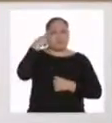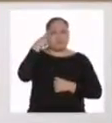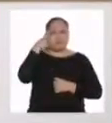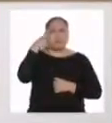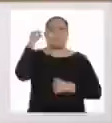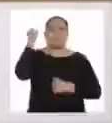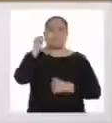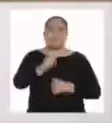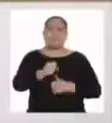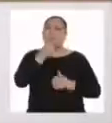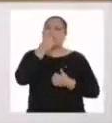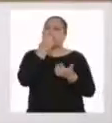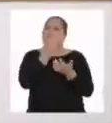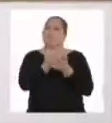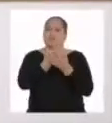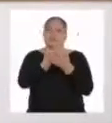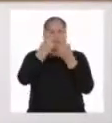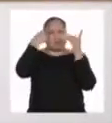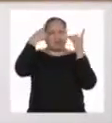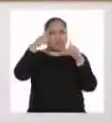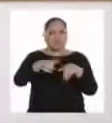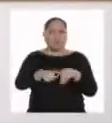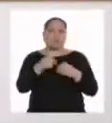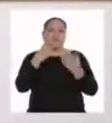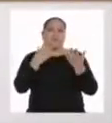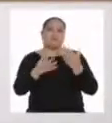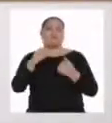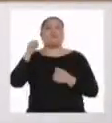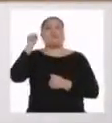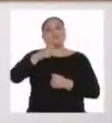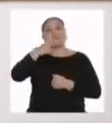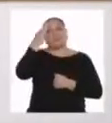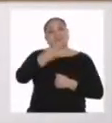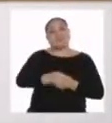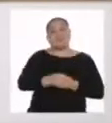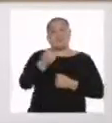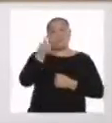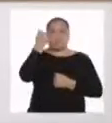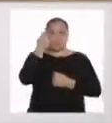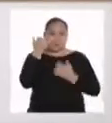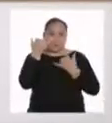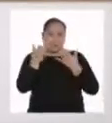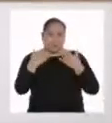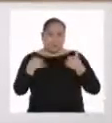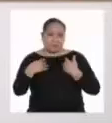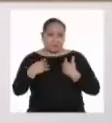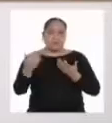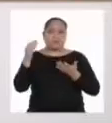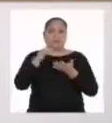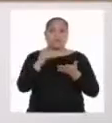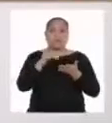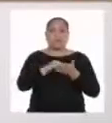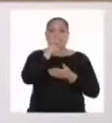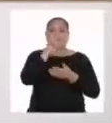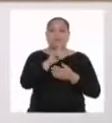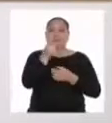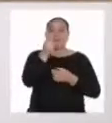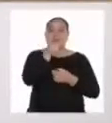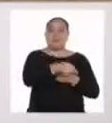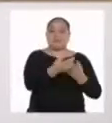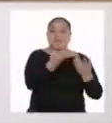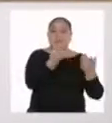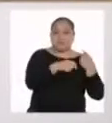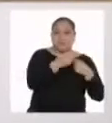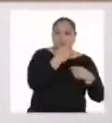que sí fue una buena decisión. Si bien es cierto que el dinero que ahora tendrán para reinvertir en el negocio